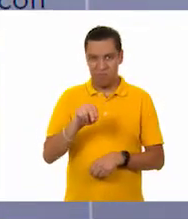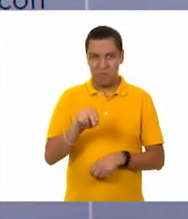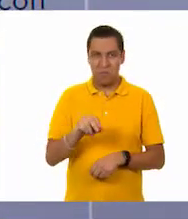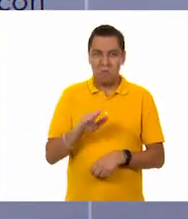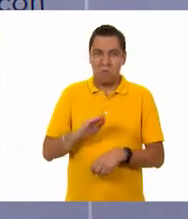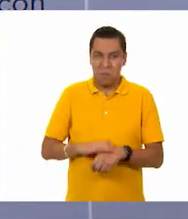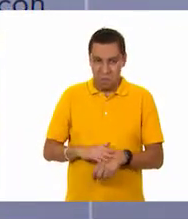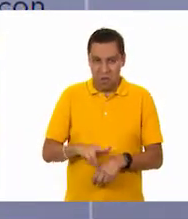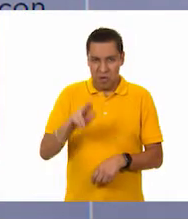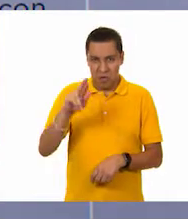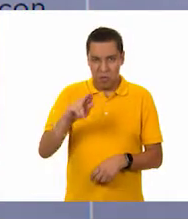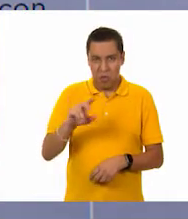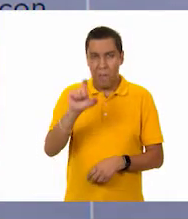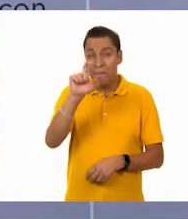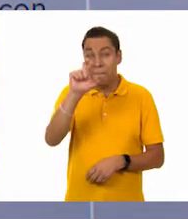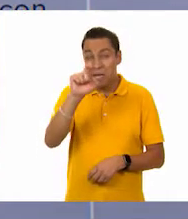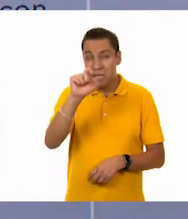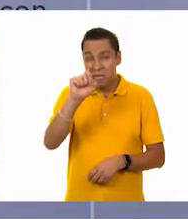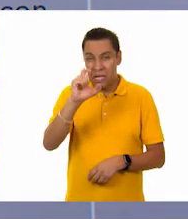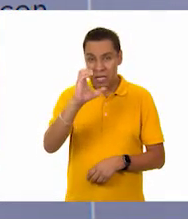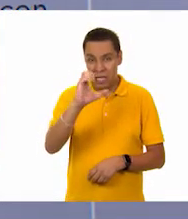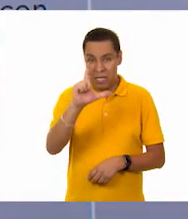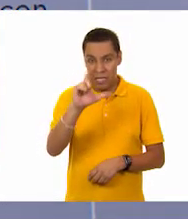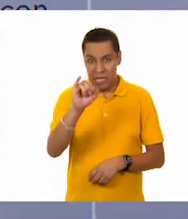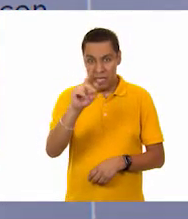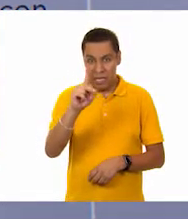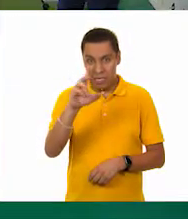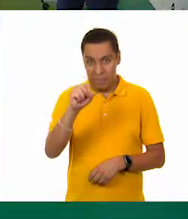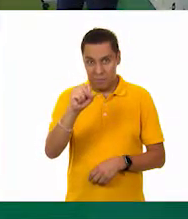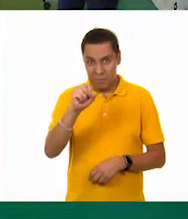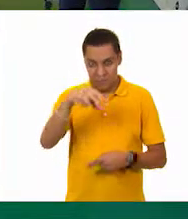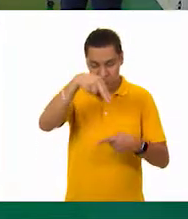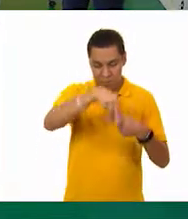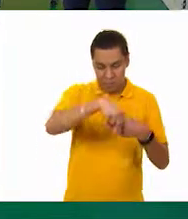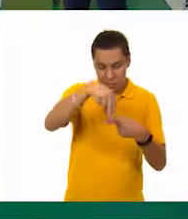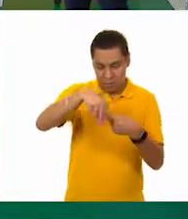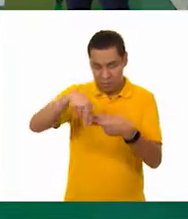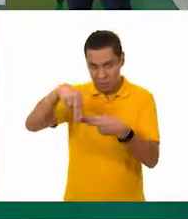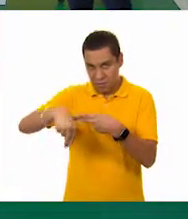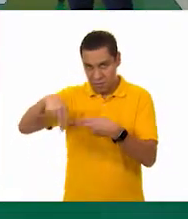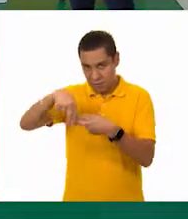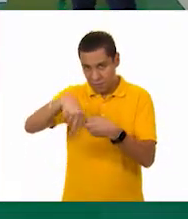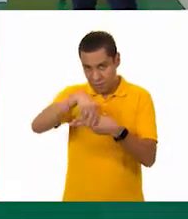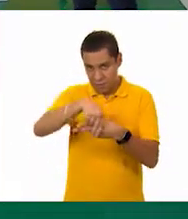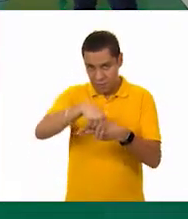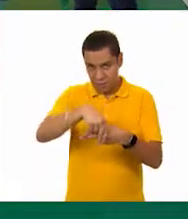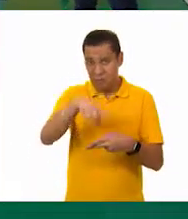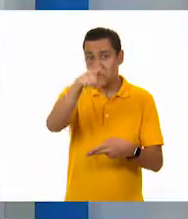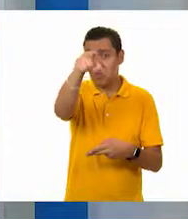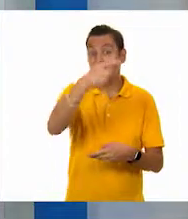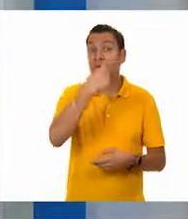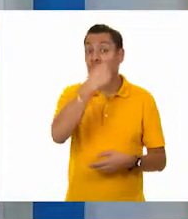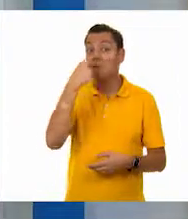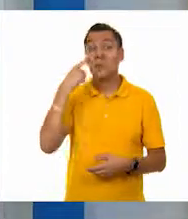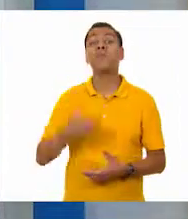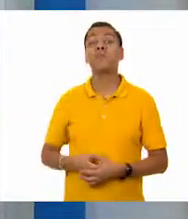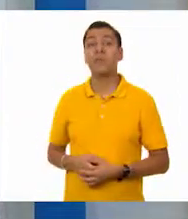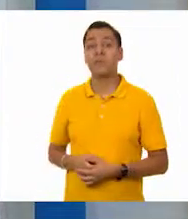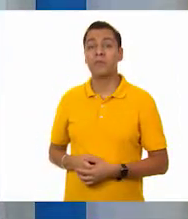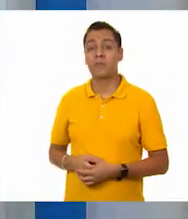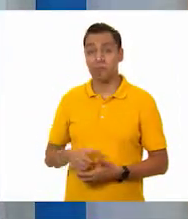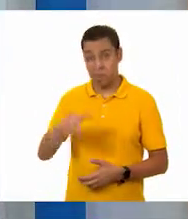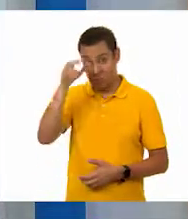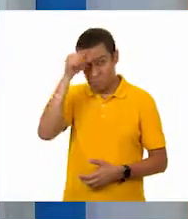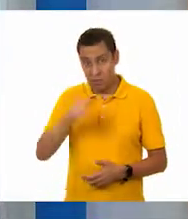los 20 clips. ¿Los 20 clips? ¿Ustedes en casa? ¿Los clips? Ah, los clips, ok. ¿Los